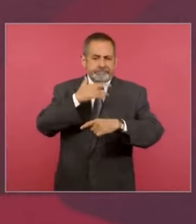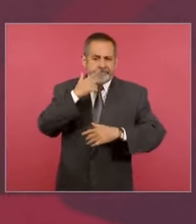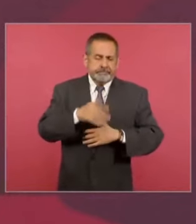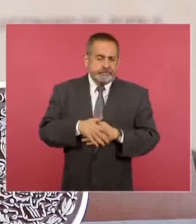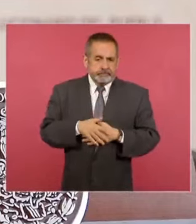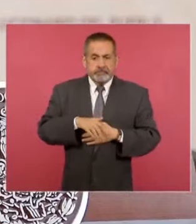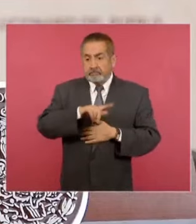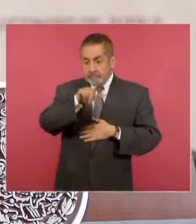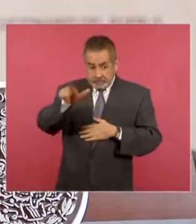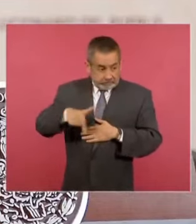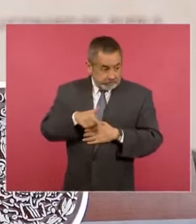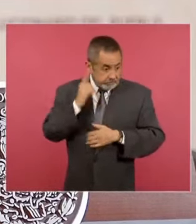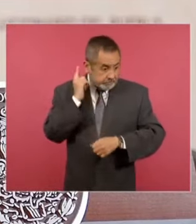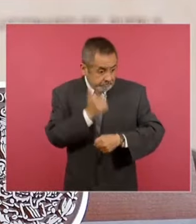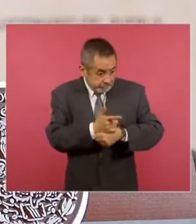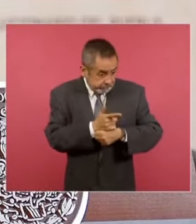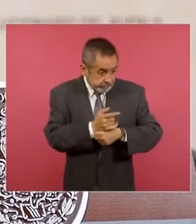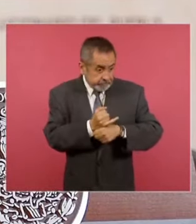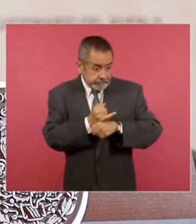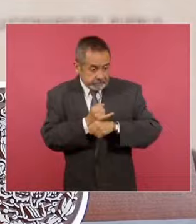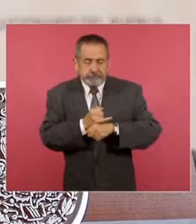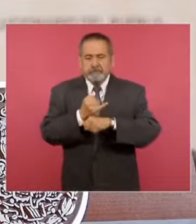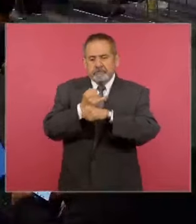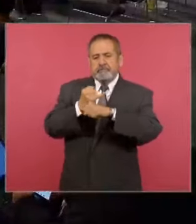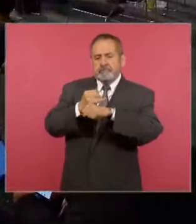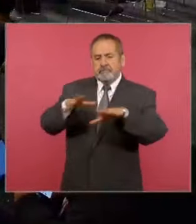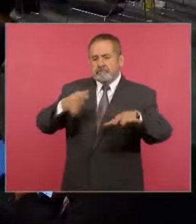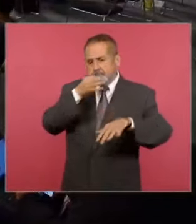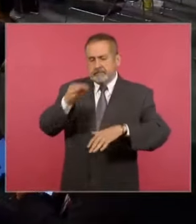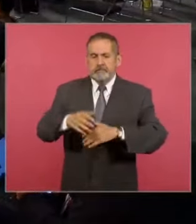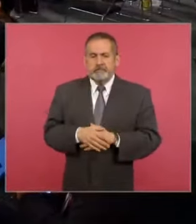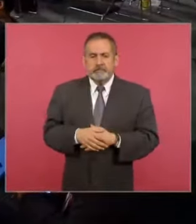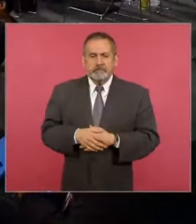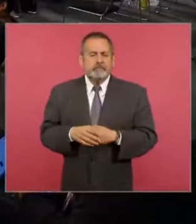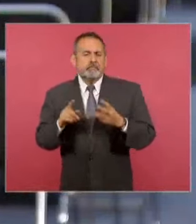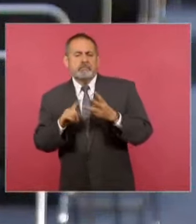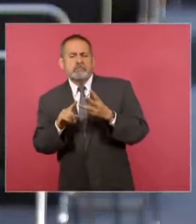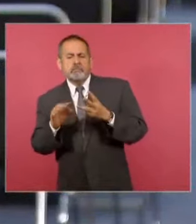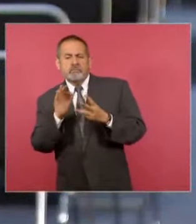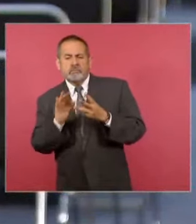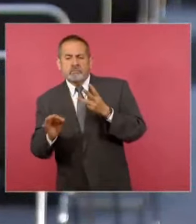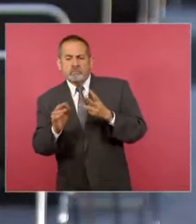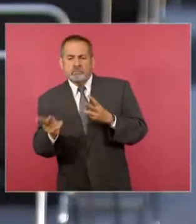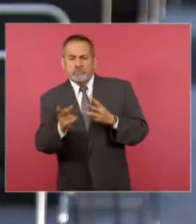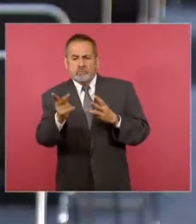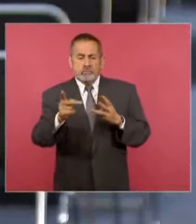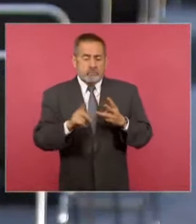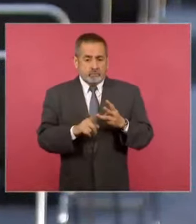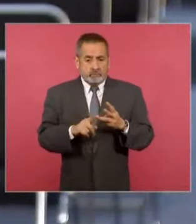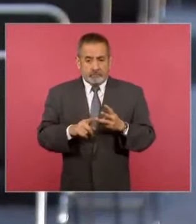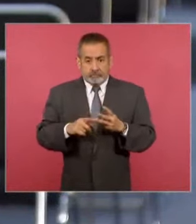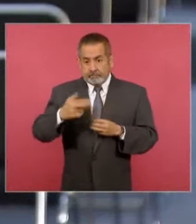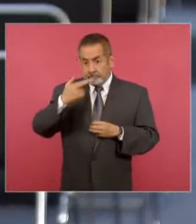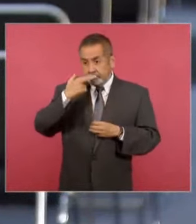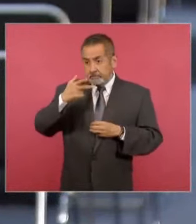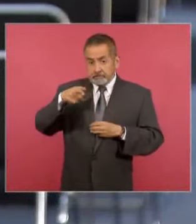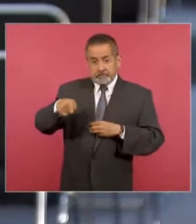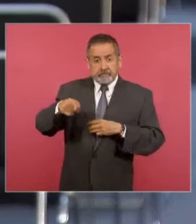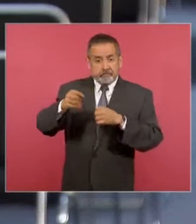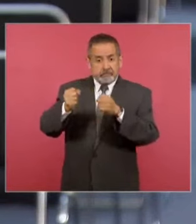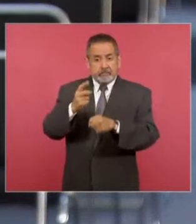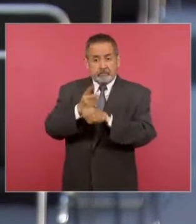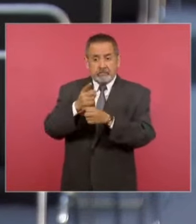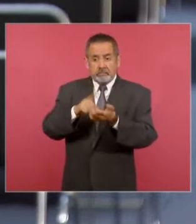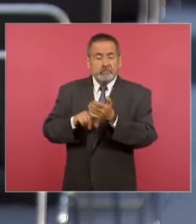cuando se tenga más información, pues habremos de comunicarla. Por último, este tema, ¿se tiene prevista mejorar la seguridad de